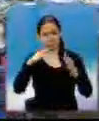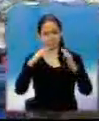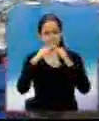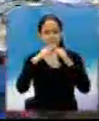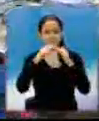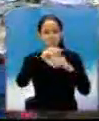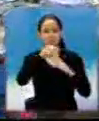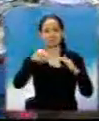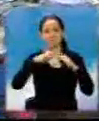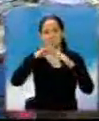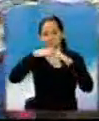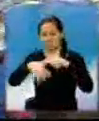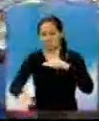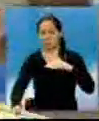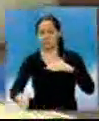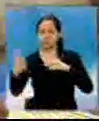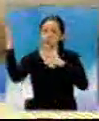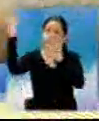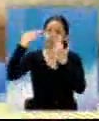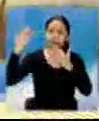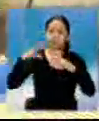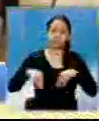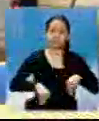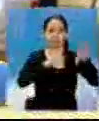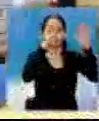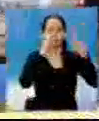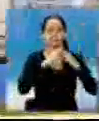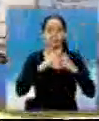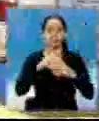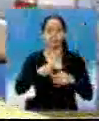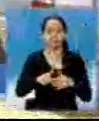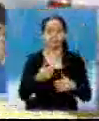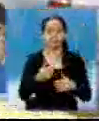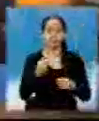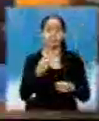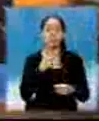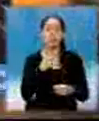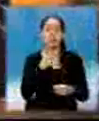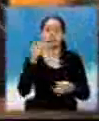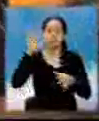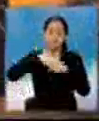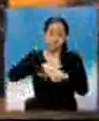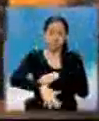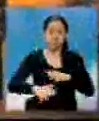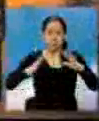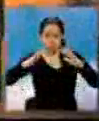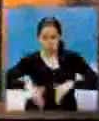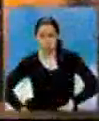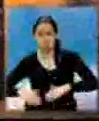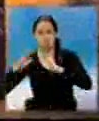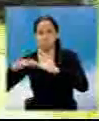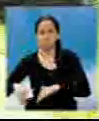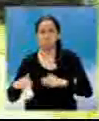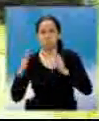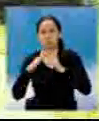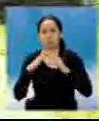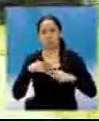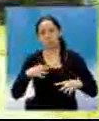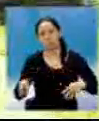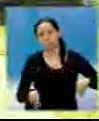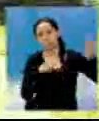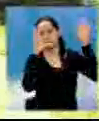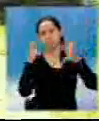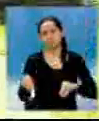vivían en las laderas del cerro Alush fueron transformadas. Debido al peligro latente de deslaves y hundimientos, la mayoría de ellos dejaron sus hogares.